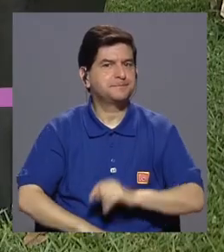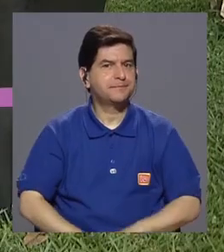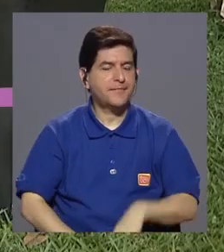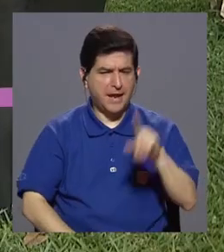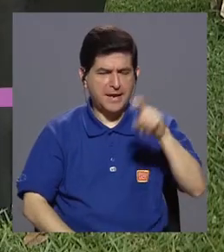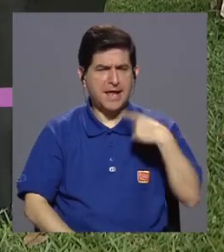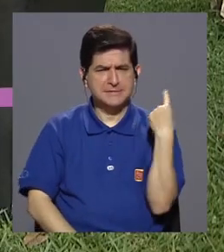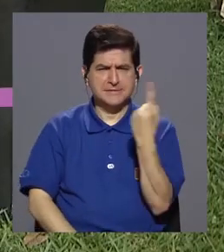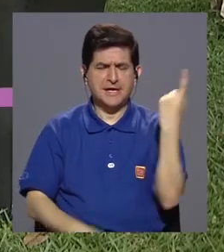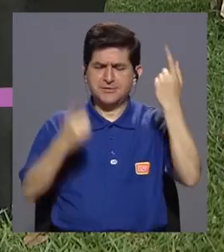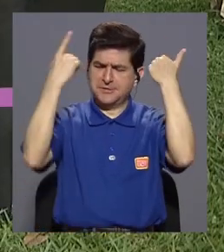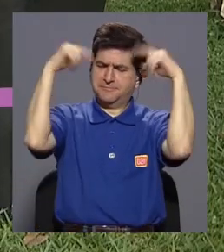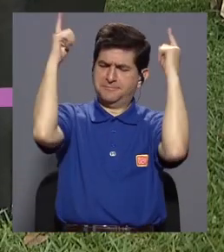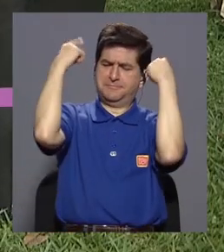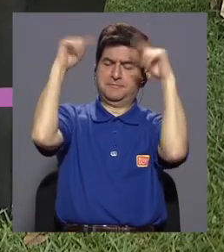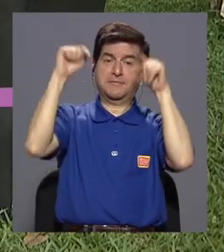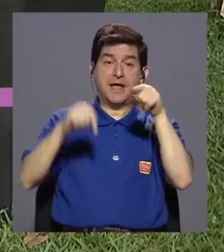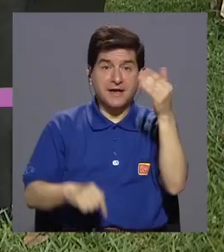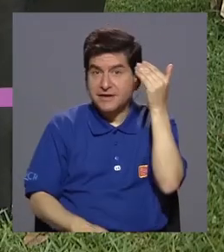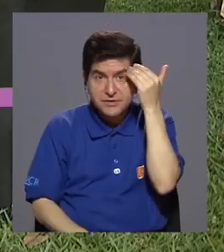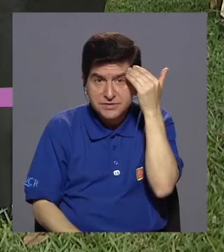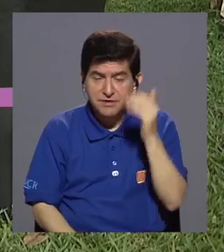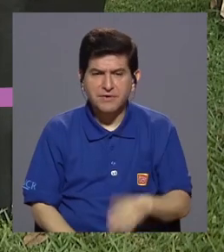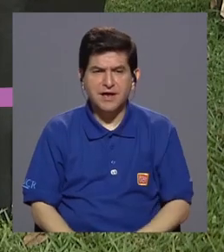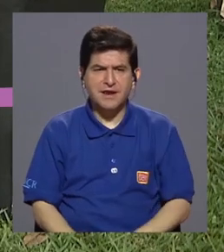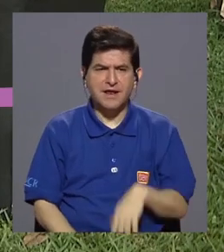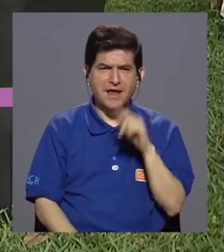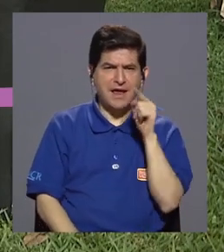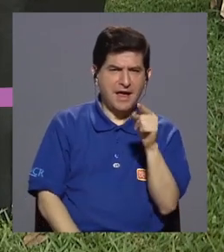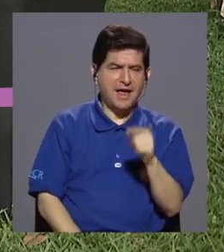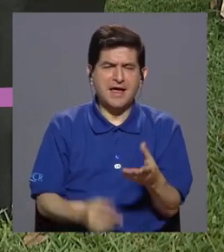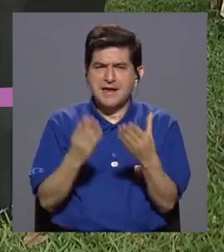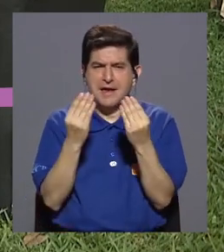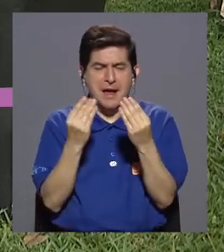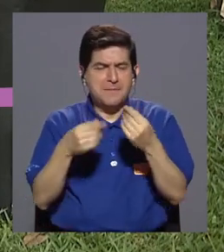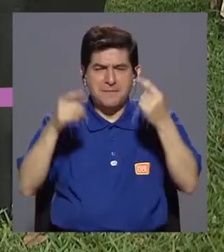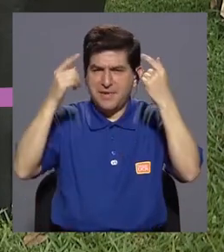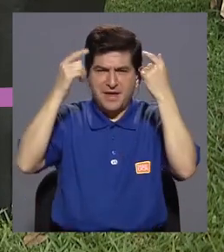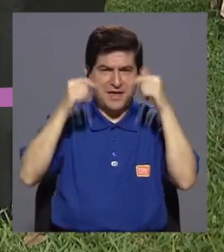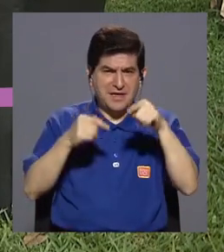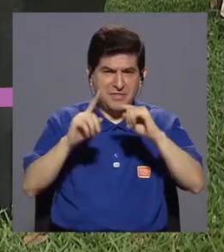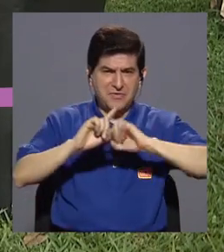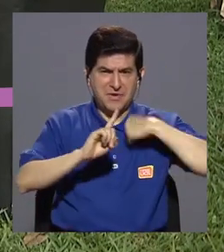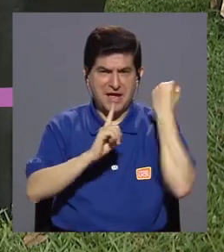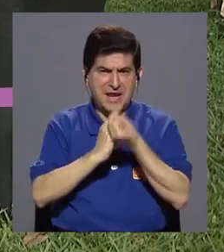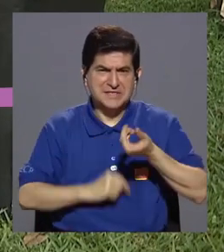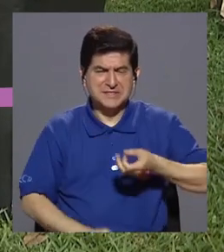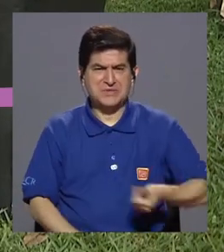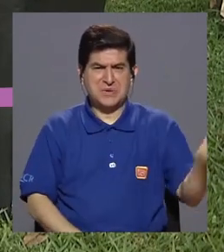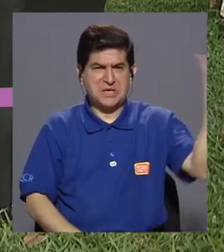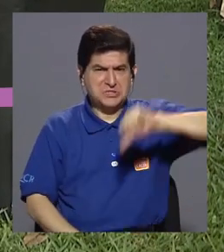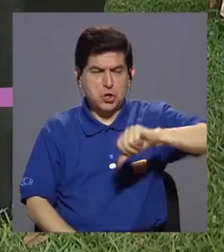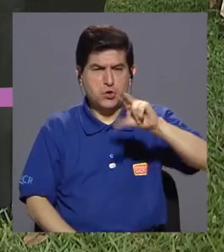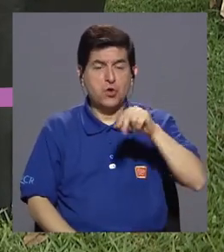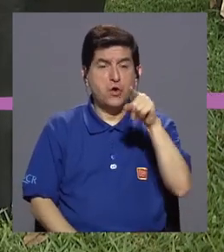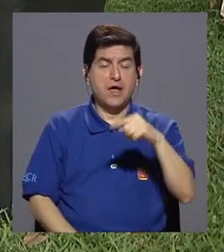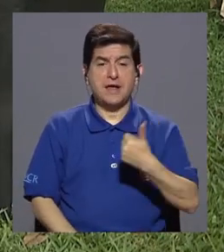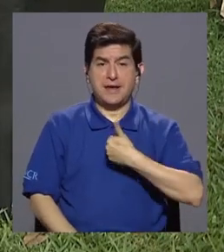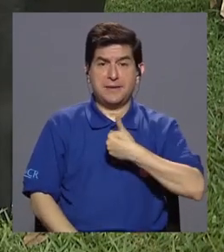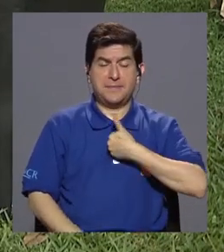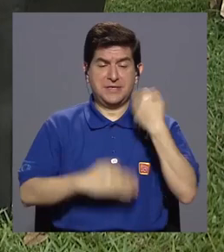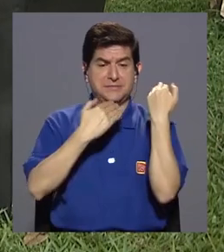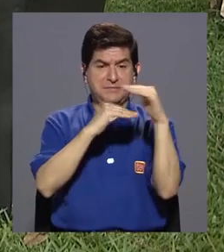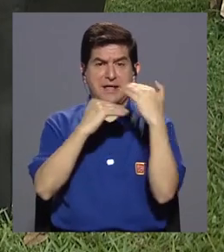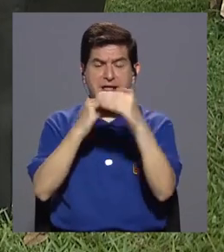que ser siempre exitoso. Y ella no lo sabía. Ella no sabía ese miedo al fracaso. Entonces se ponía límites a ella misma